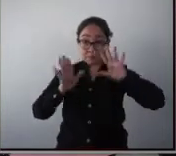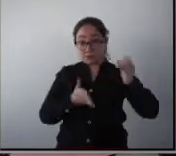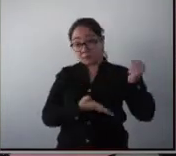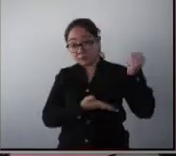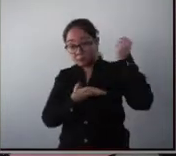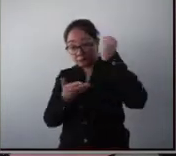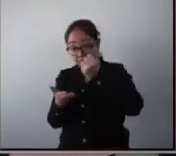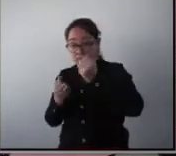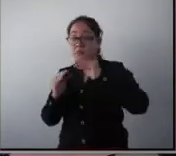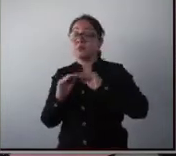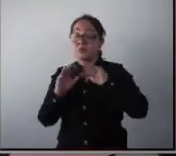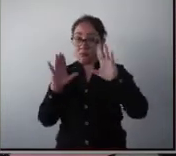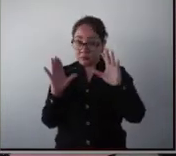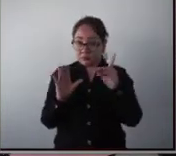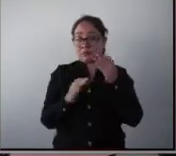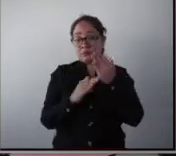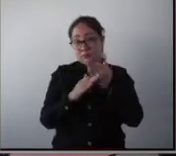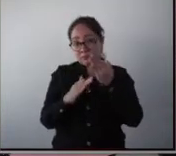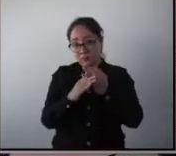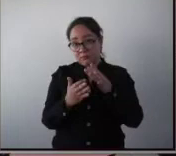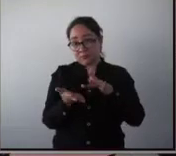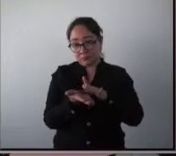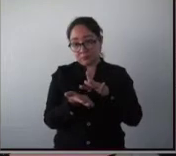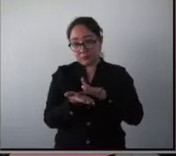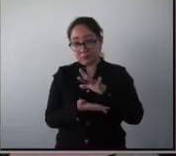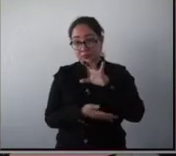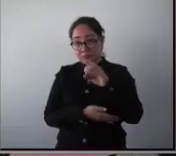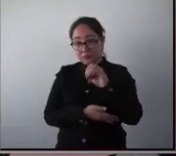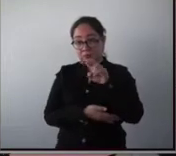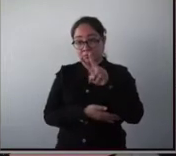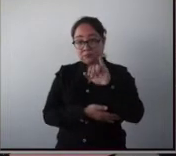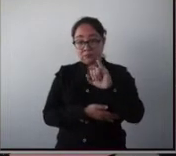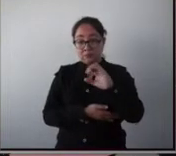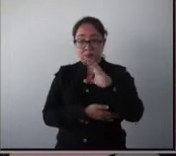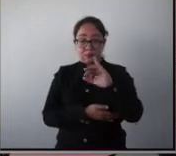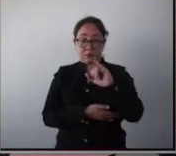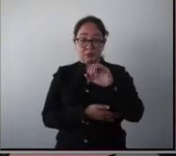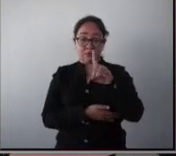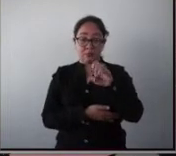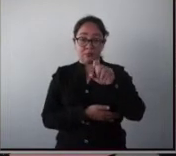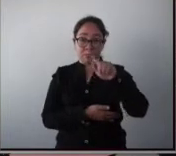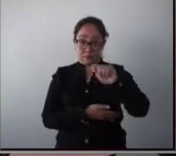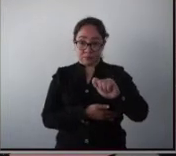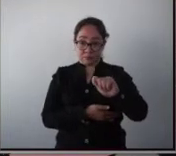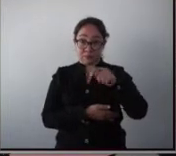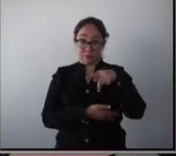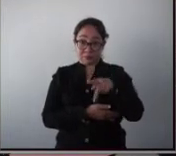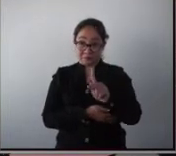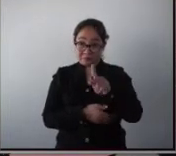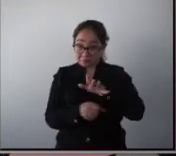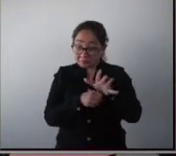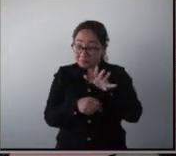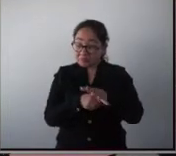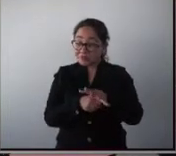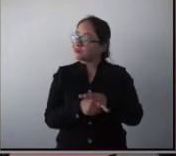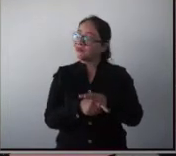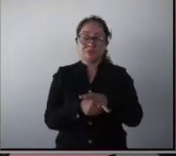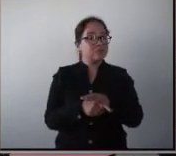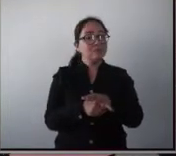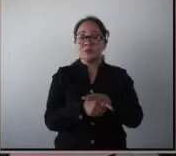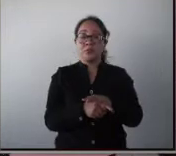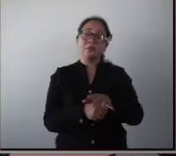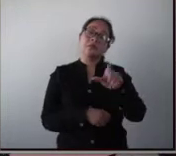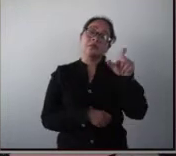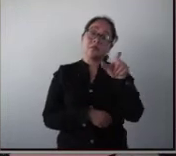Sí, efectivamente ahorita está el apoyo del COVEICIDET pero no es suficiente. Cuando